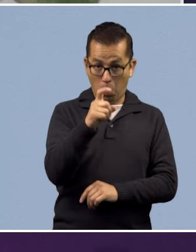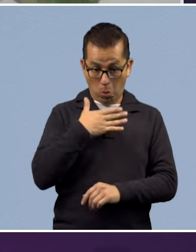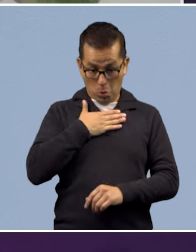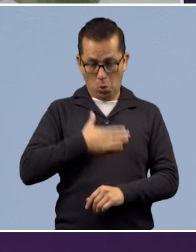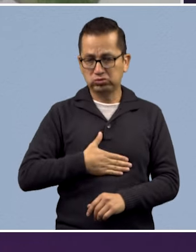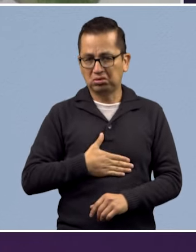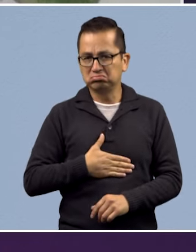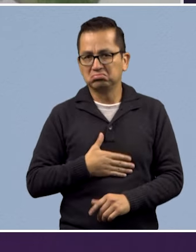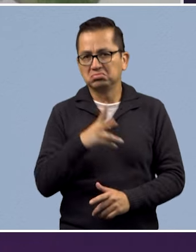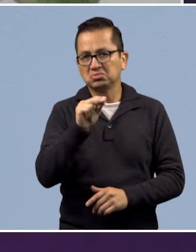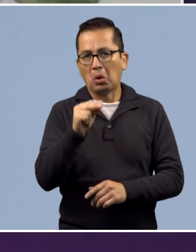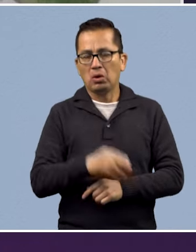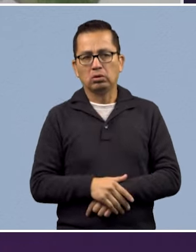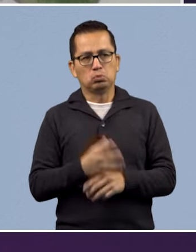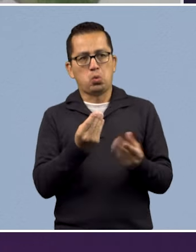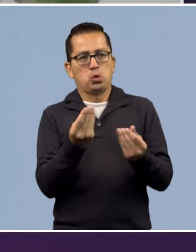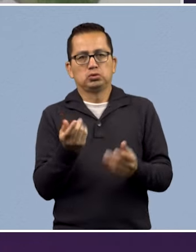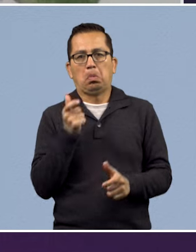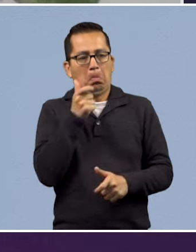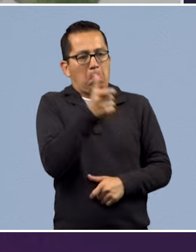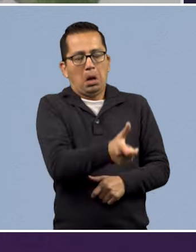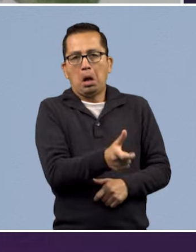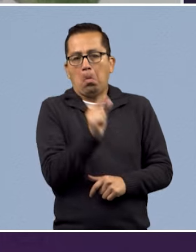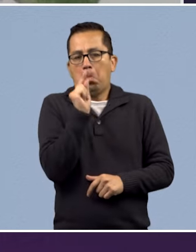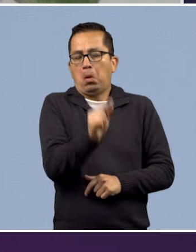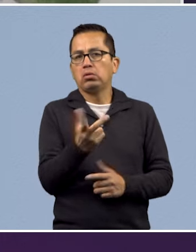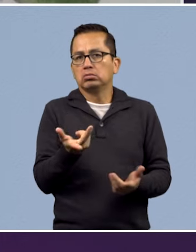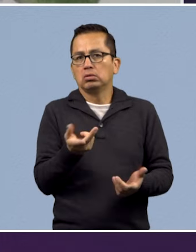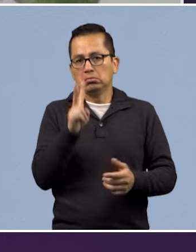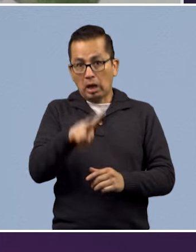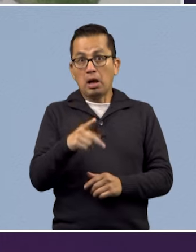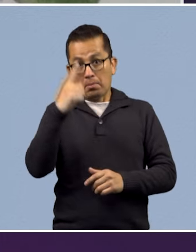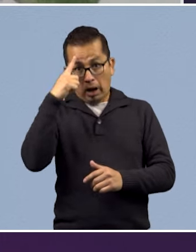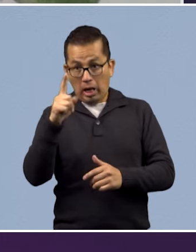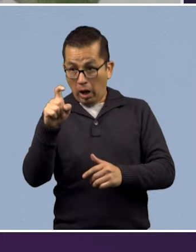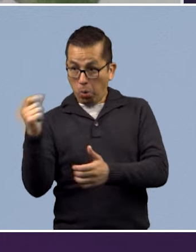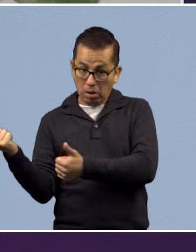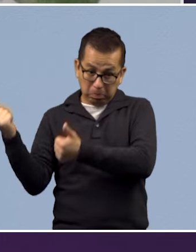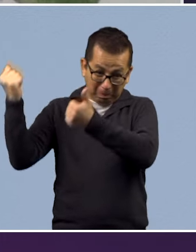cuesta llevar el agua a muchas partes, ¿no?